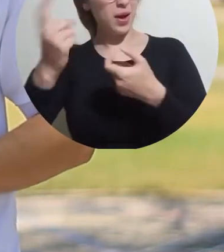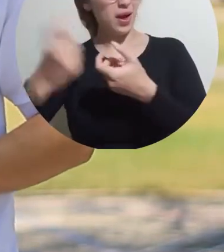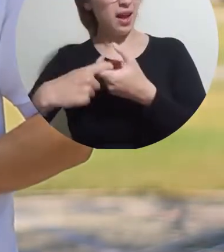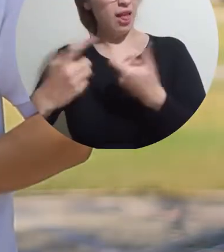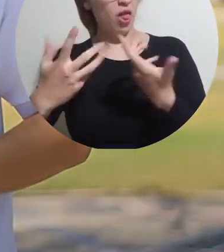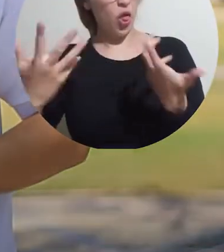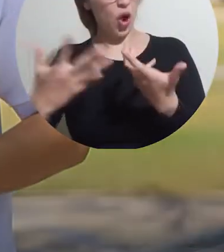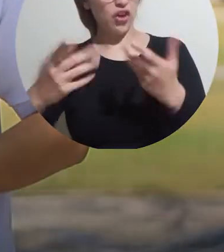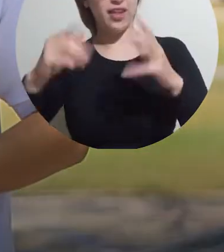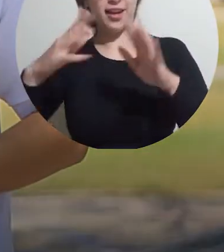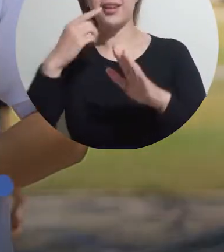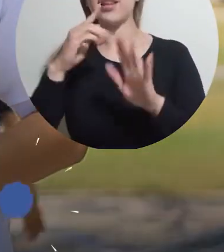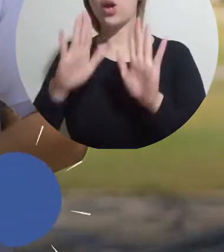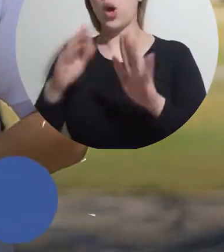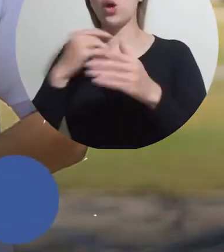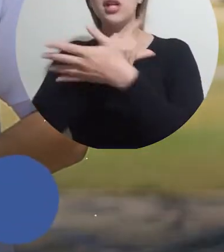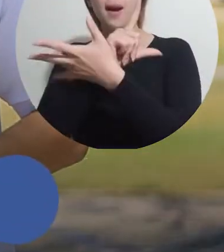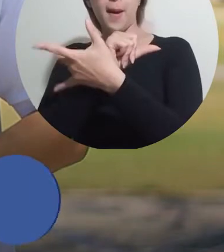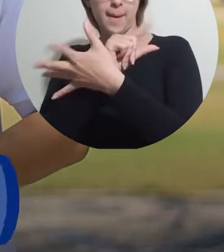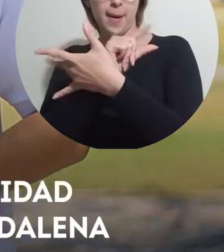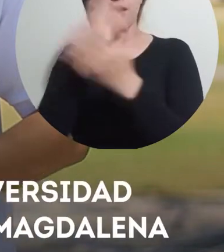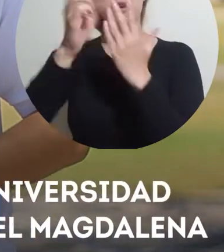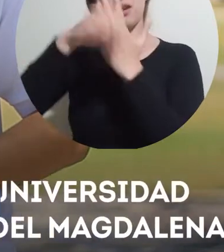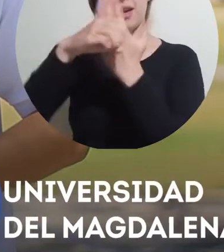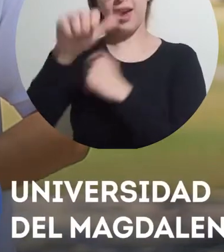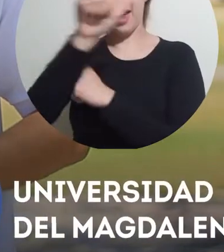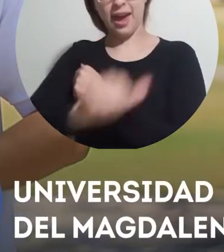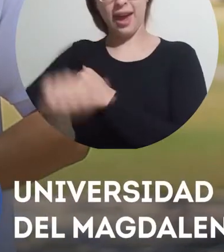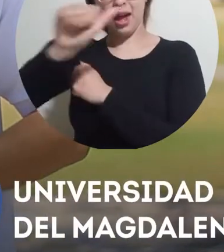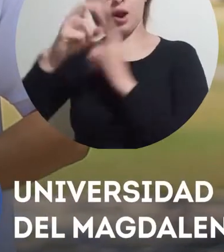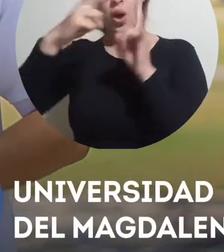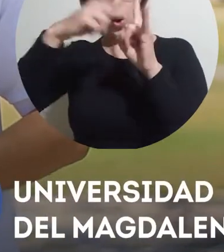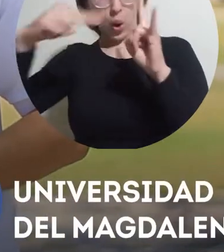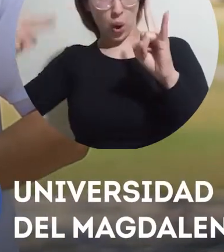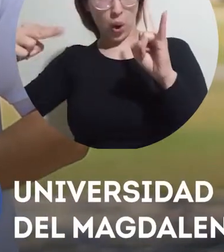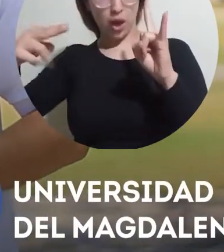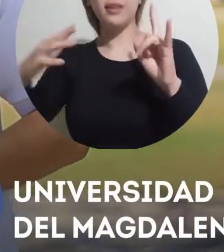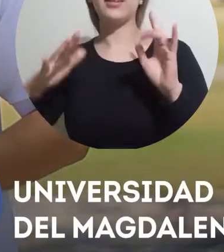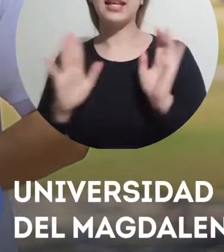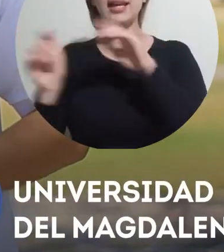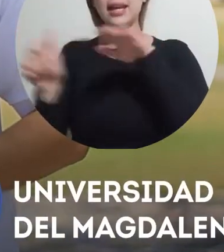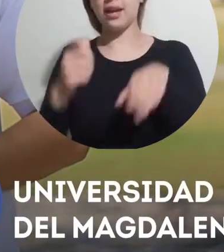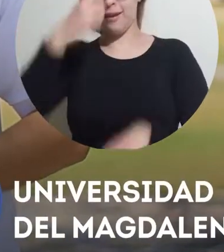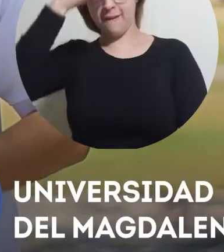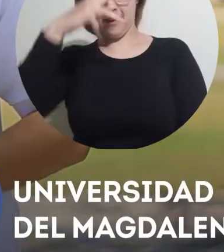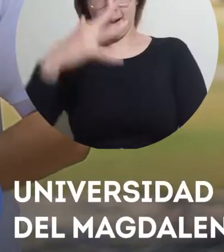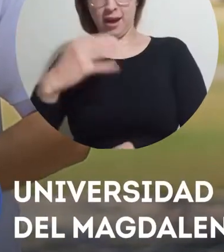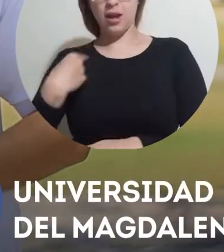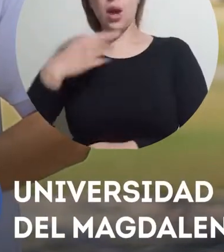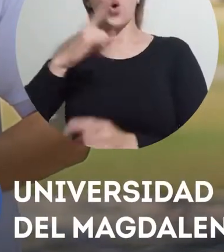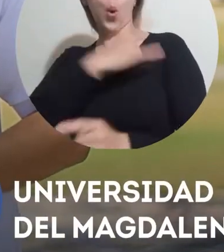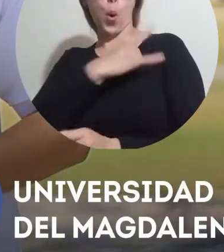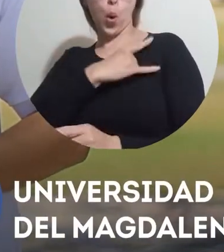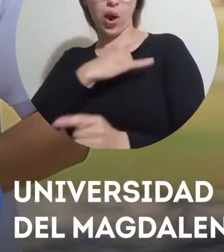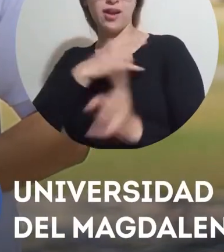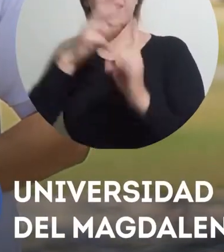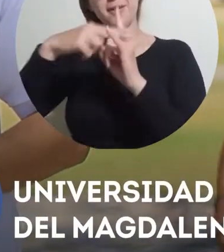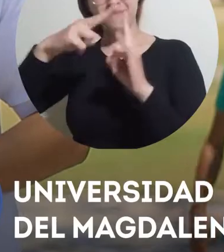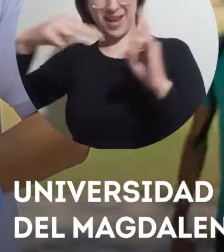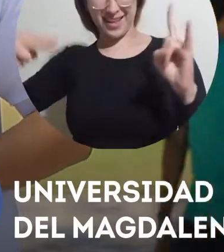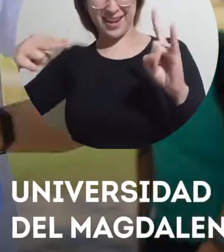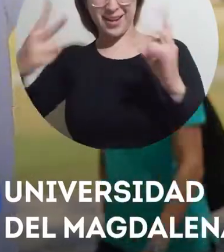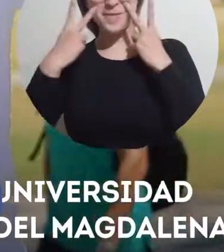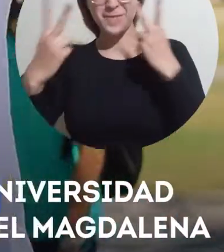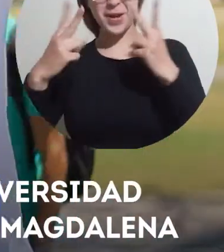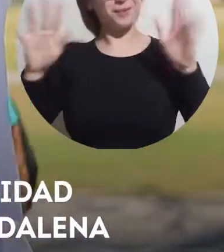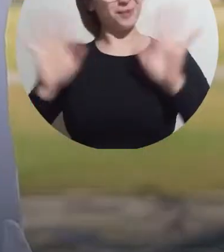Magdalena. Recuerden seguirnos en nuestras redes institucionales, arroba unimagdalena para Instagram y Twitter y Universidad del Magdalena en